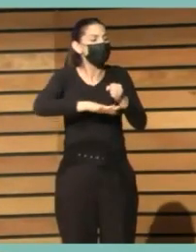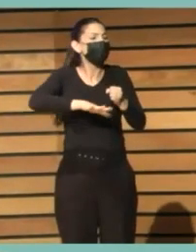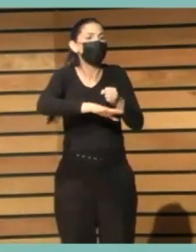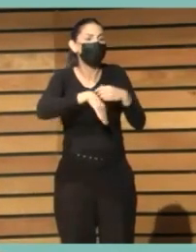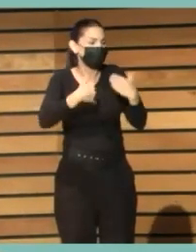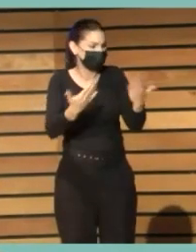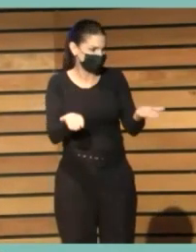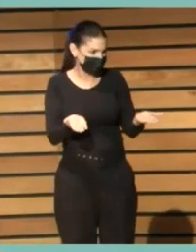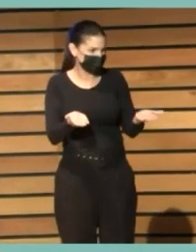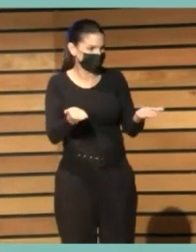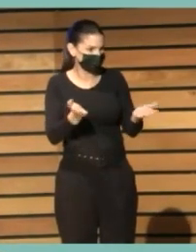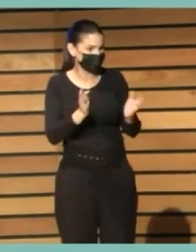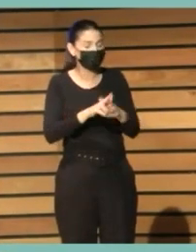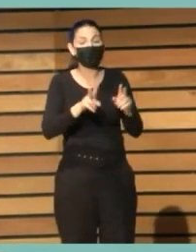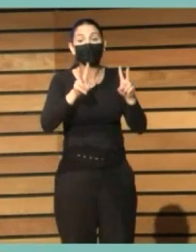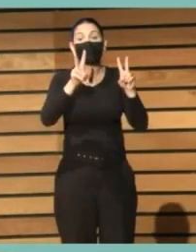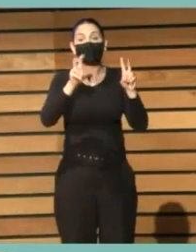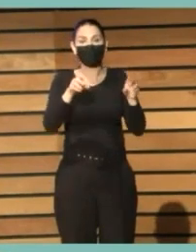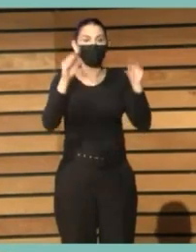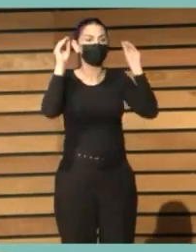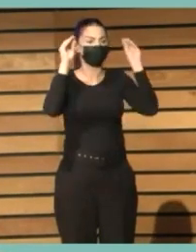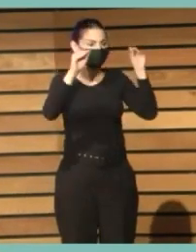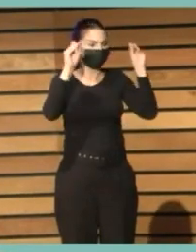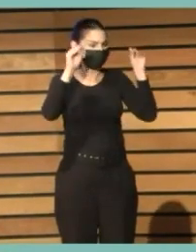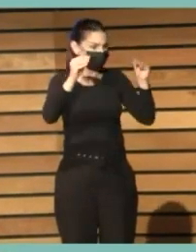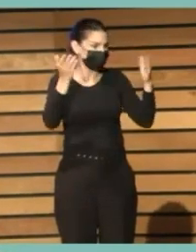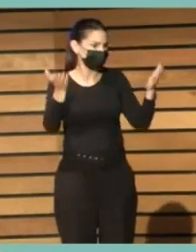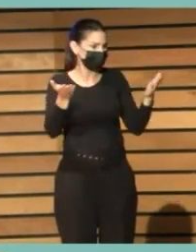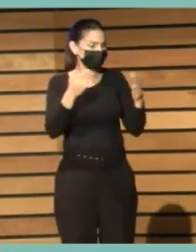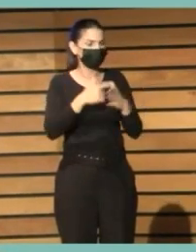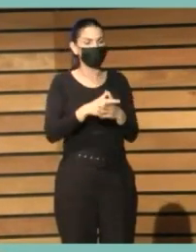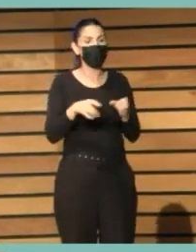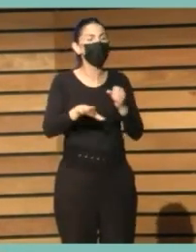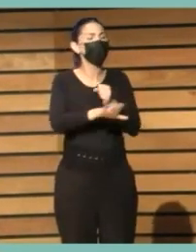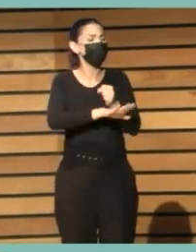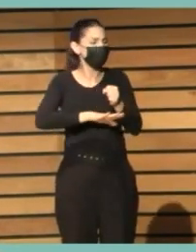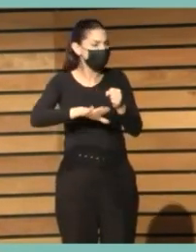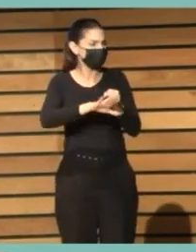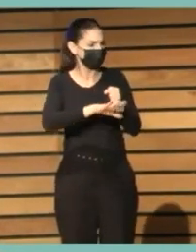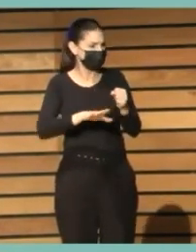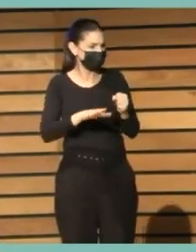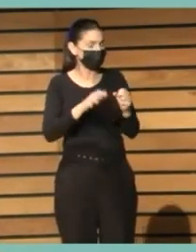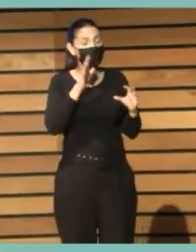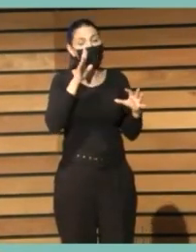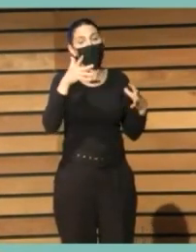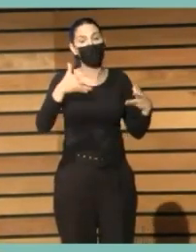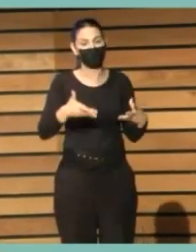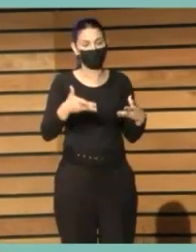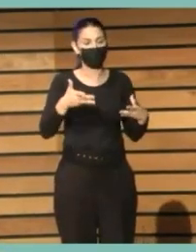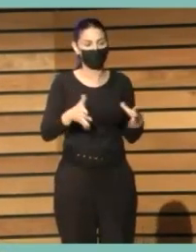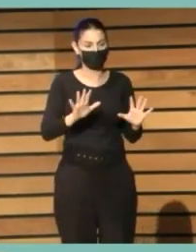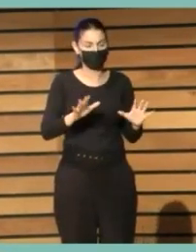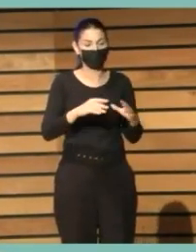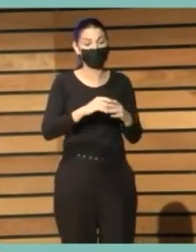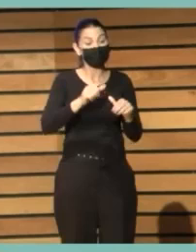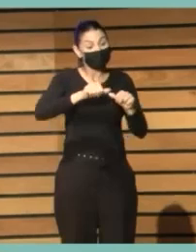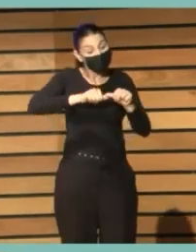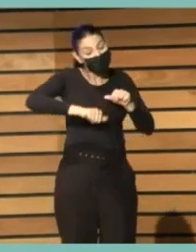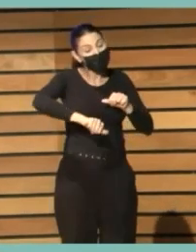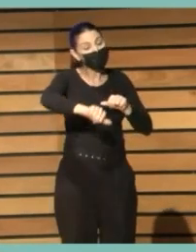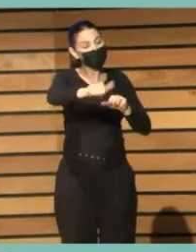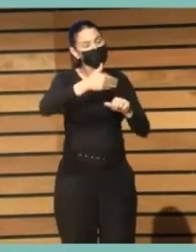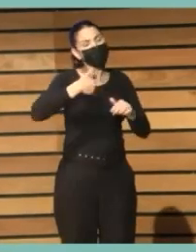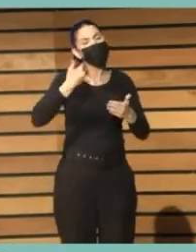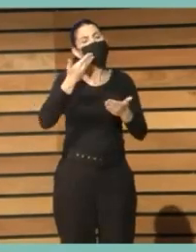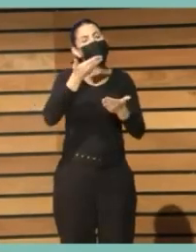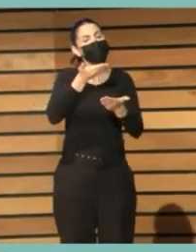ese sería el marco de aprendizaje en coherencia con el contexto en el que nos encontramos y, a partir de aquí, proponemos